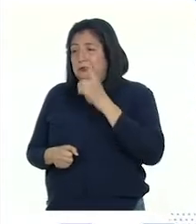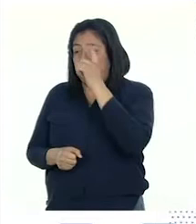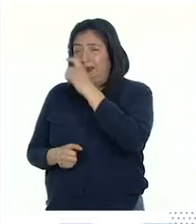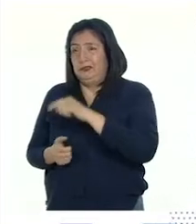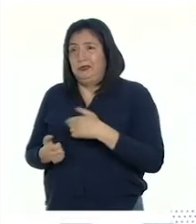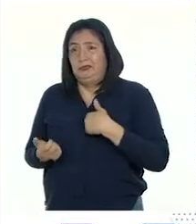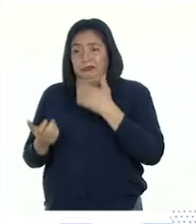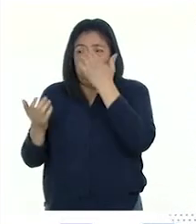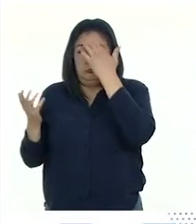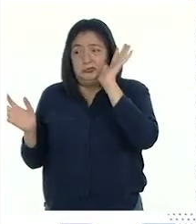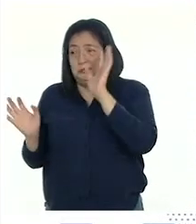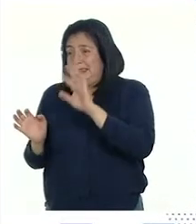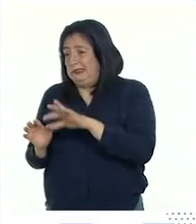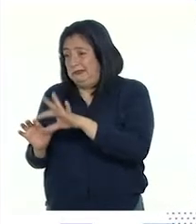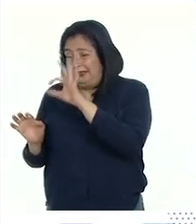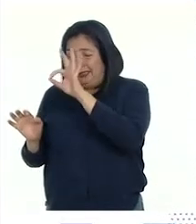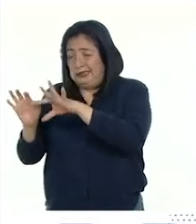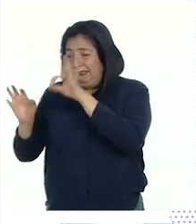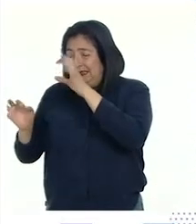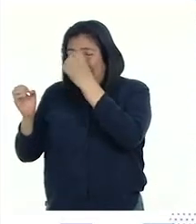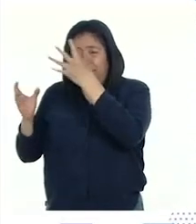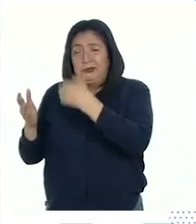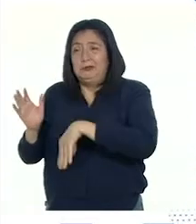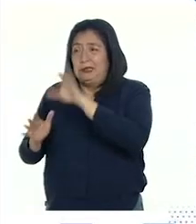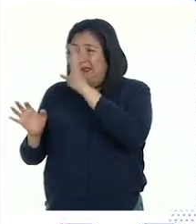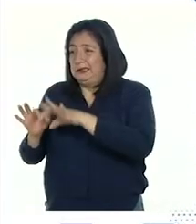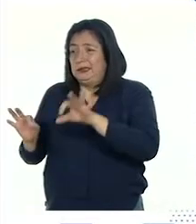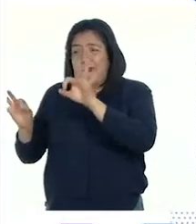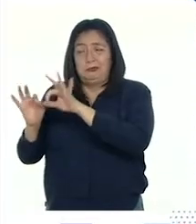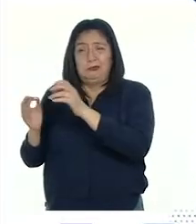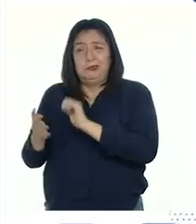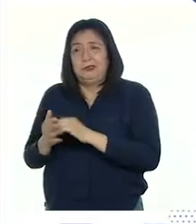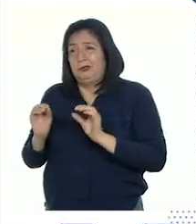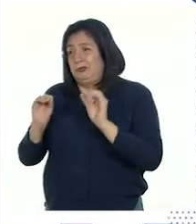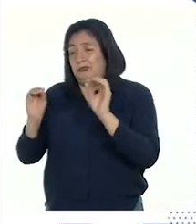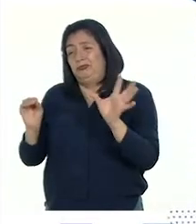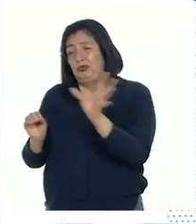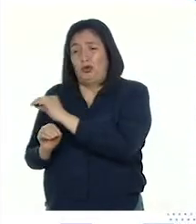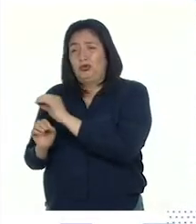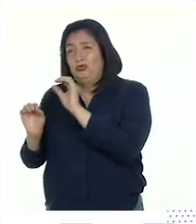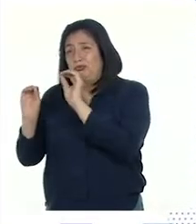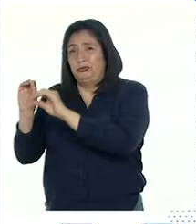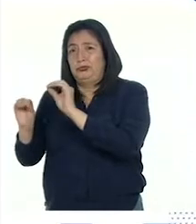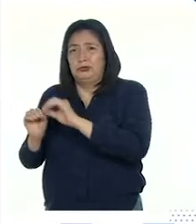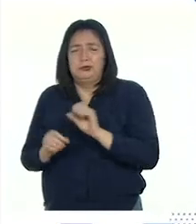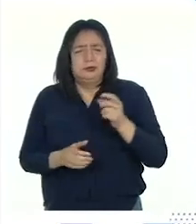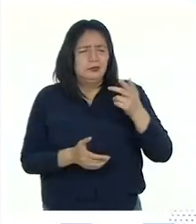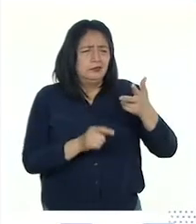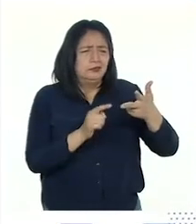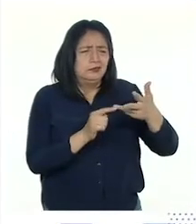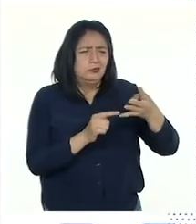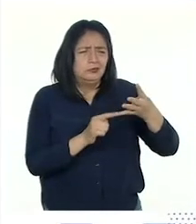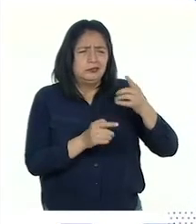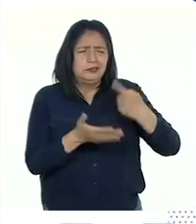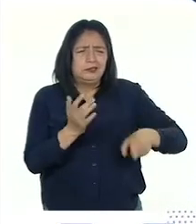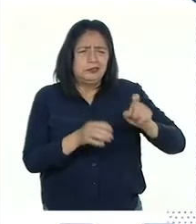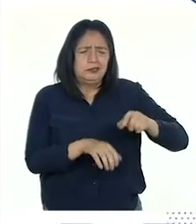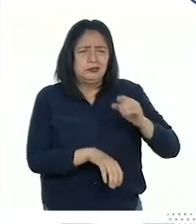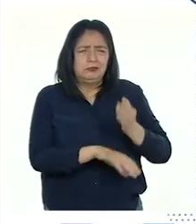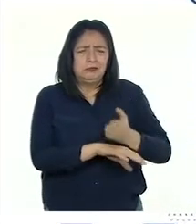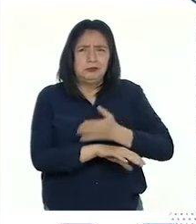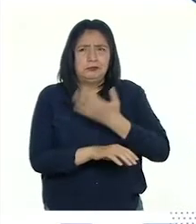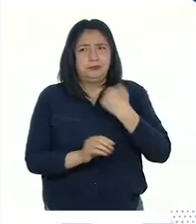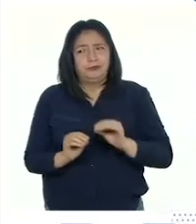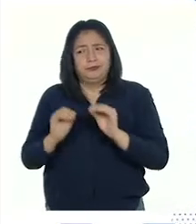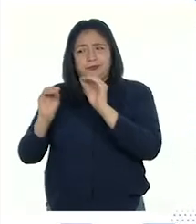es que no sabía seleccionar la información más importante y puse todo. ¿Qué tengo que mejorar? Debo colocar